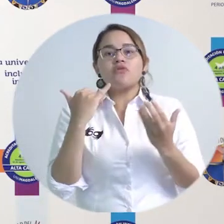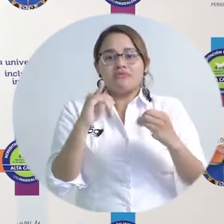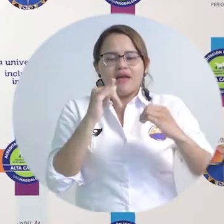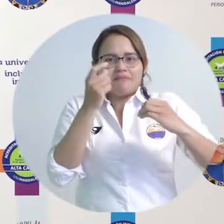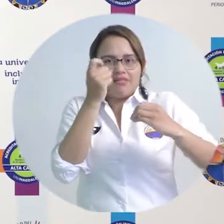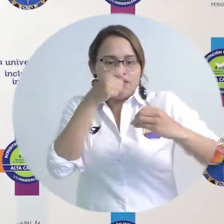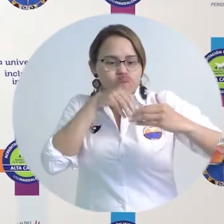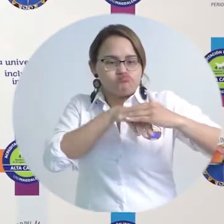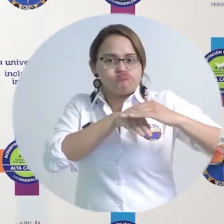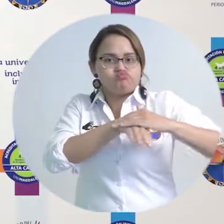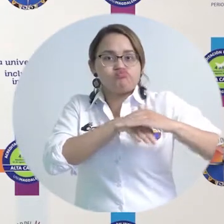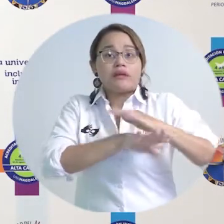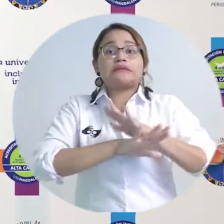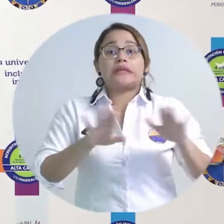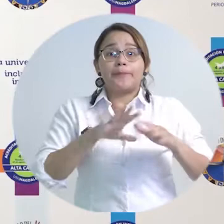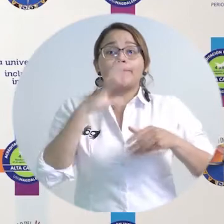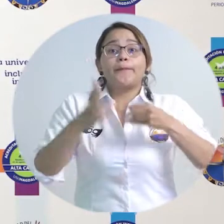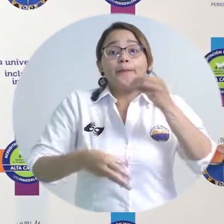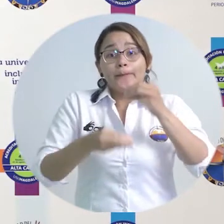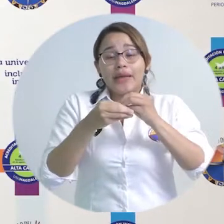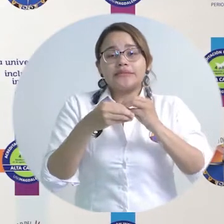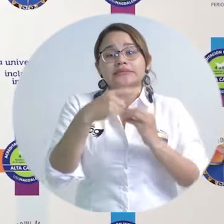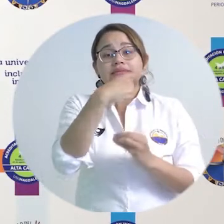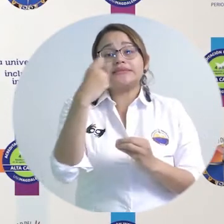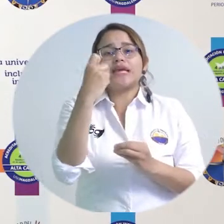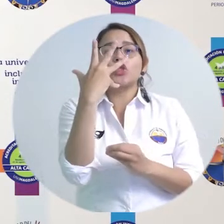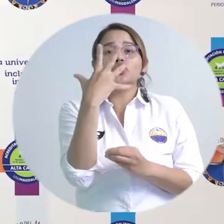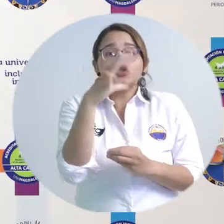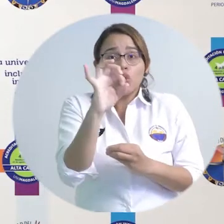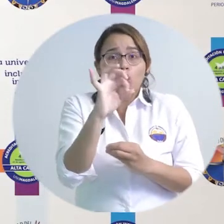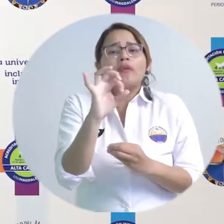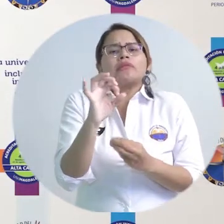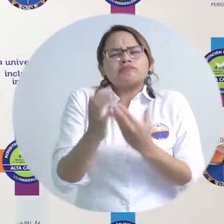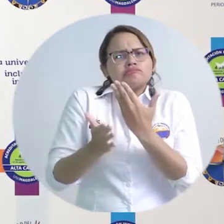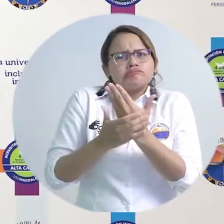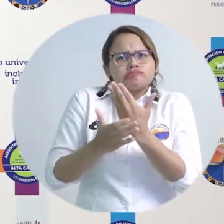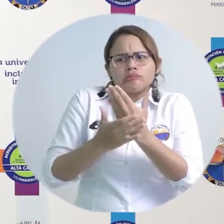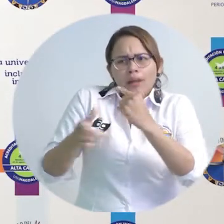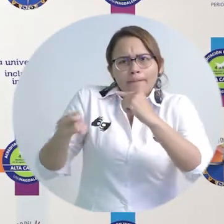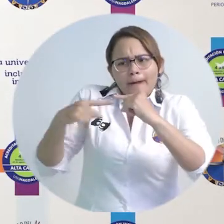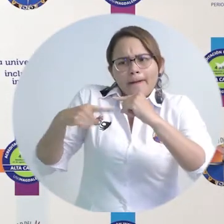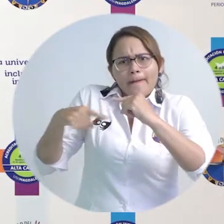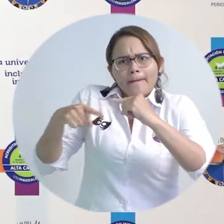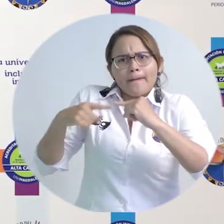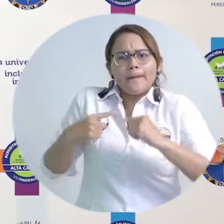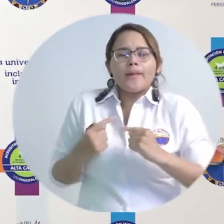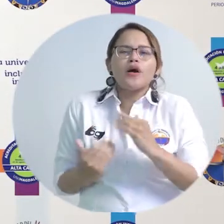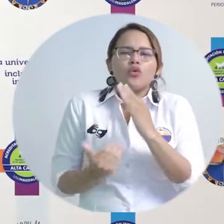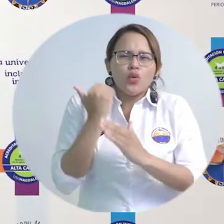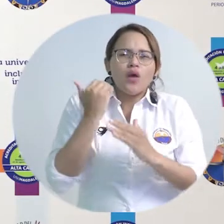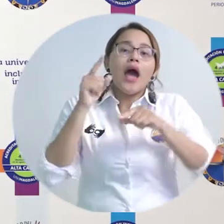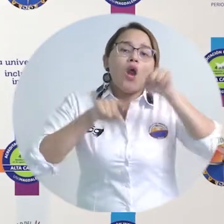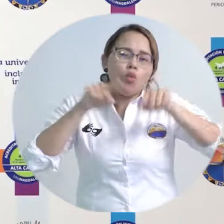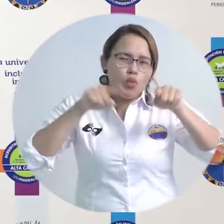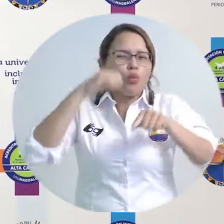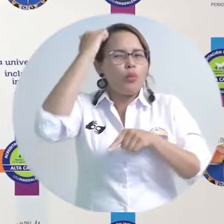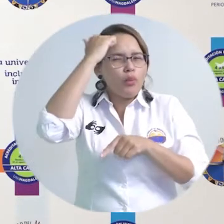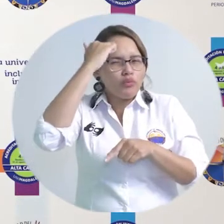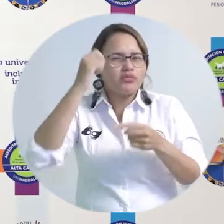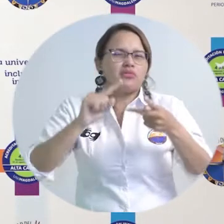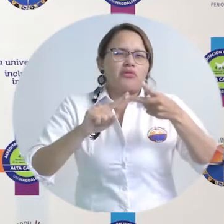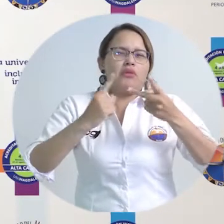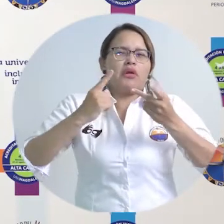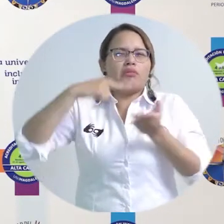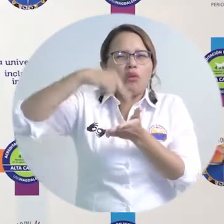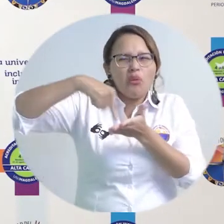pero además tenemos cerca de 150 correos nuevos de autorizaciones que no se alcanzaron a tramitar, de docentes de cátedra, de contratistas,